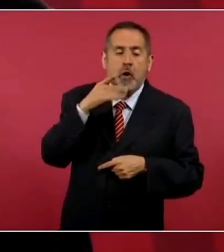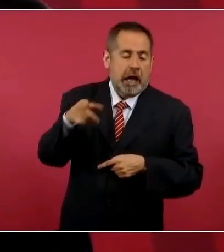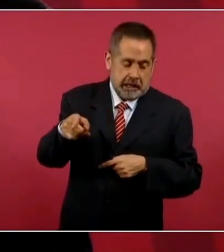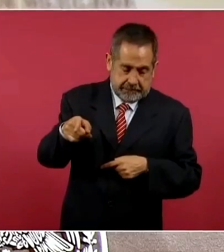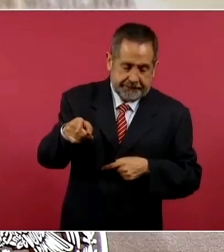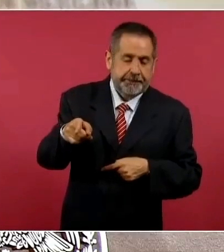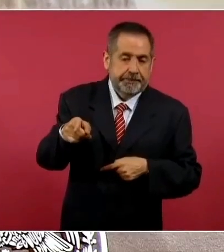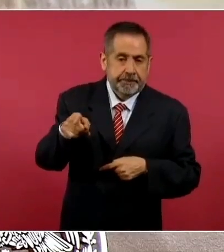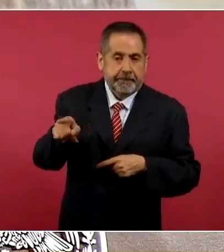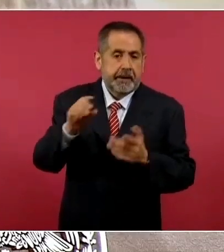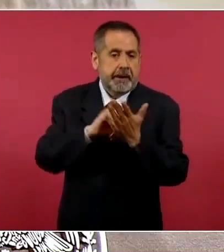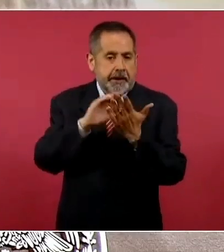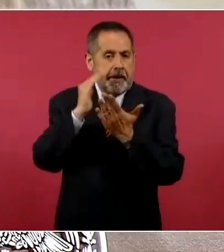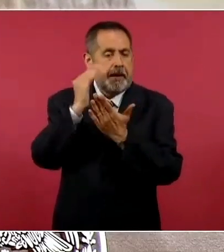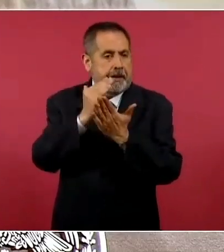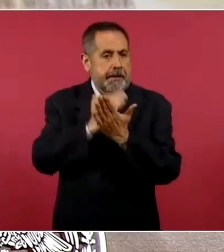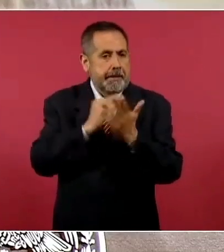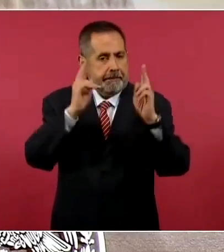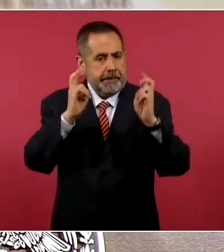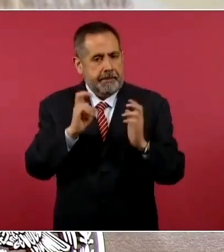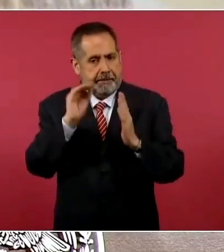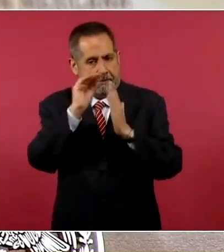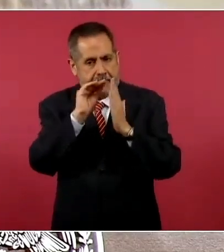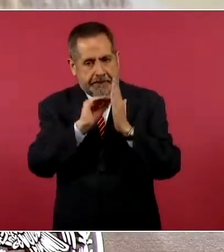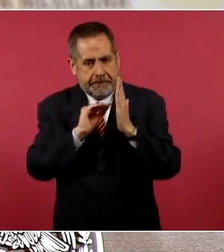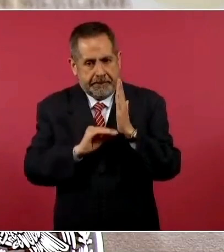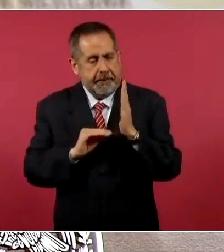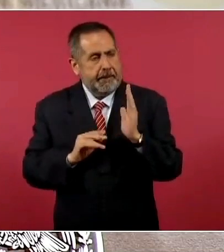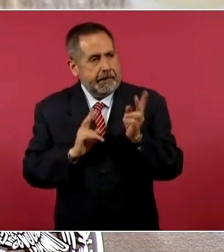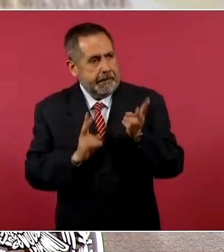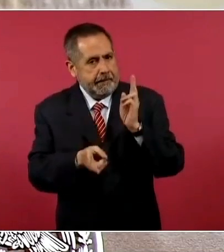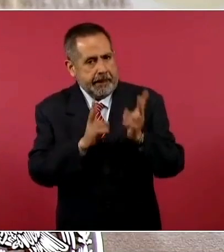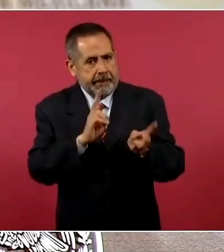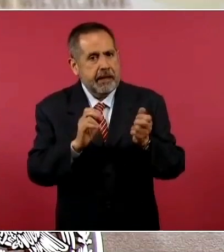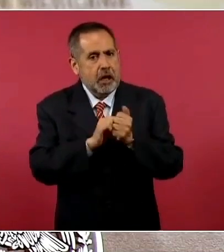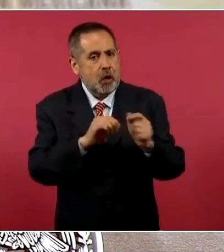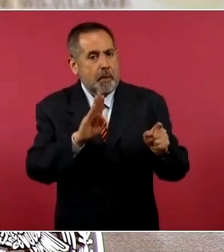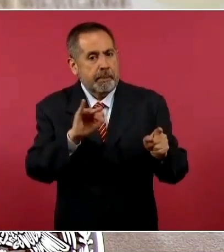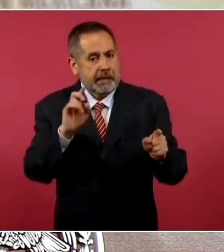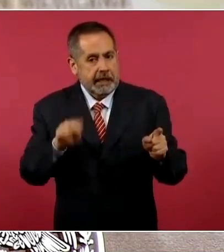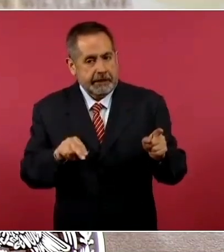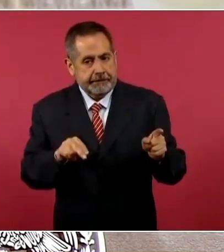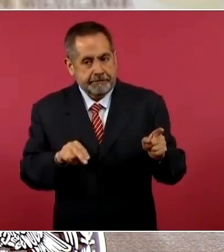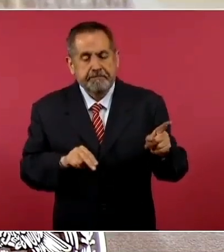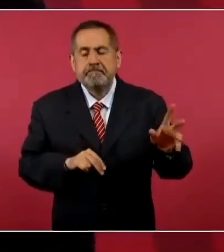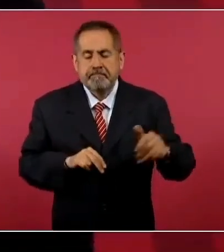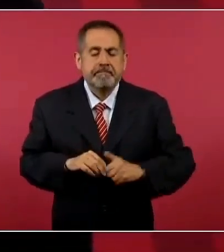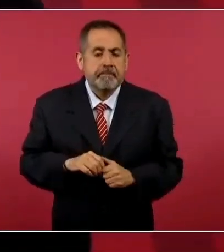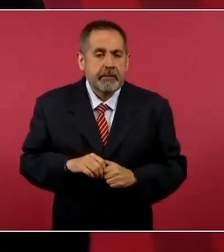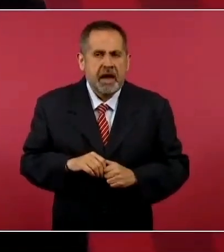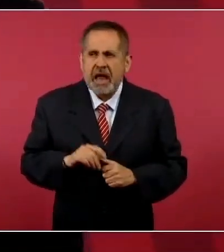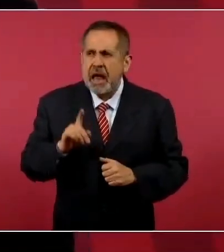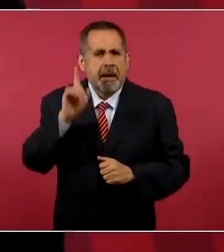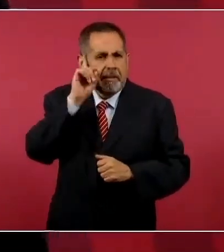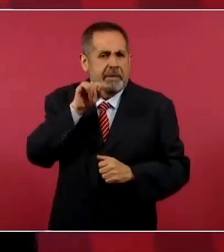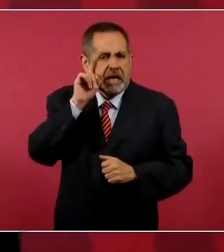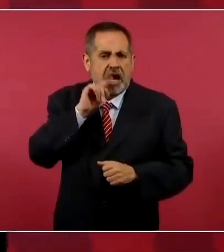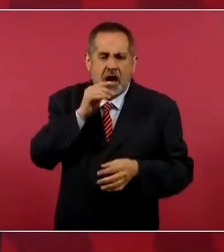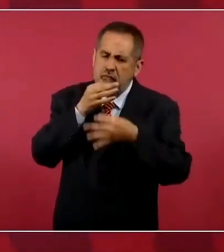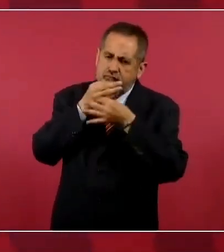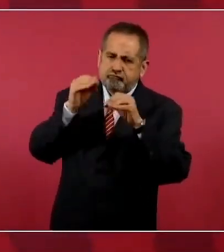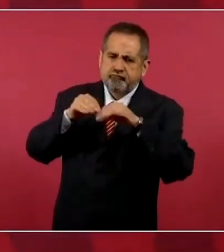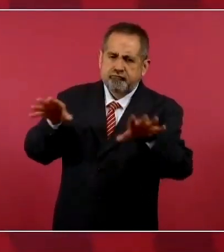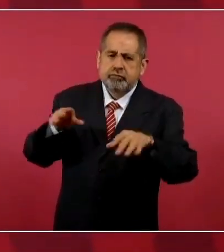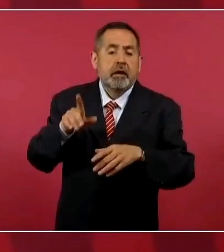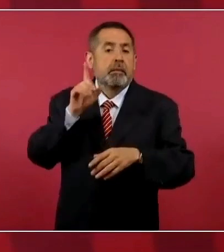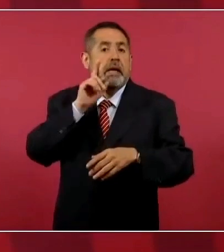eso está en la agenda. Vamos a dar a conocer mañana, va